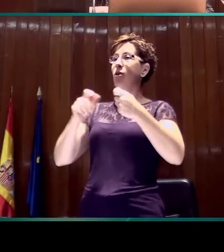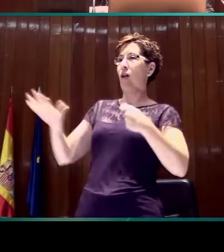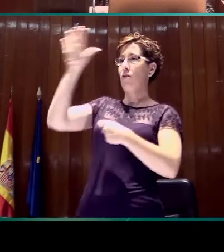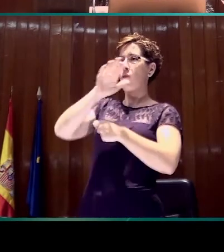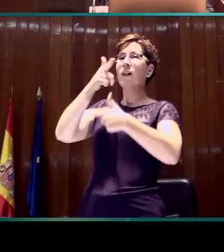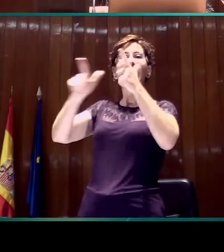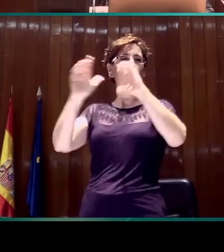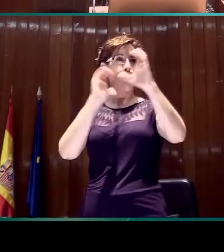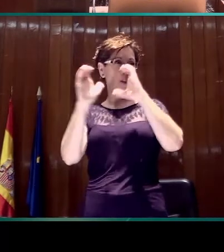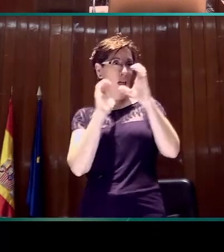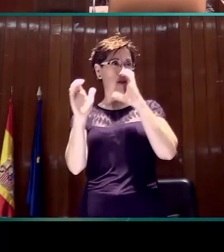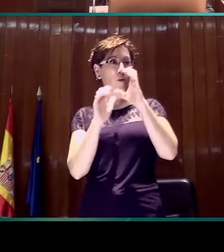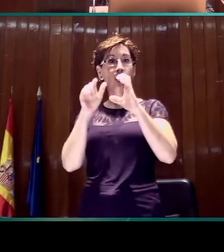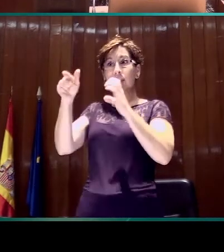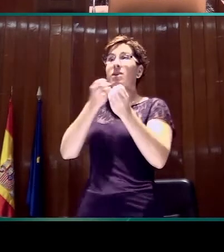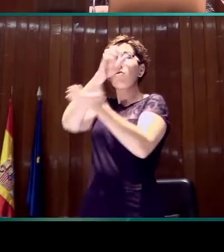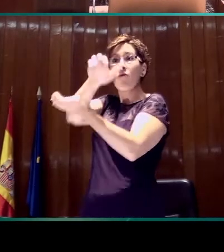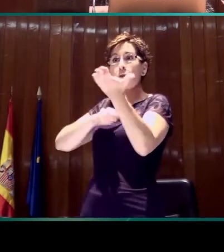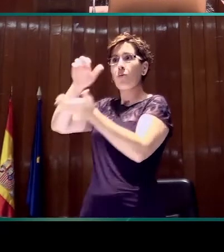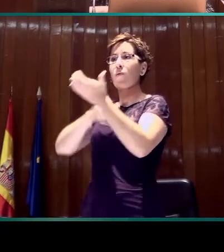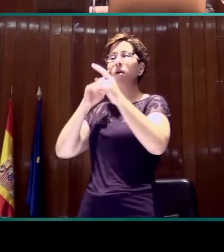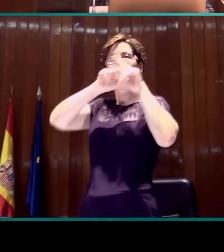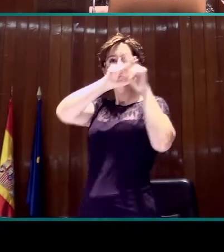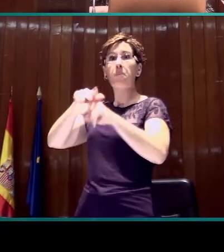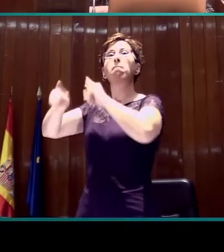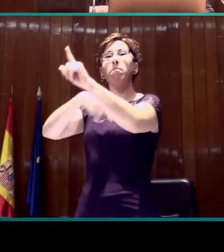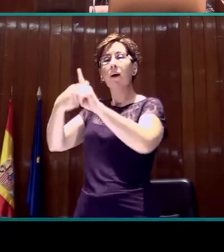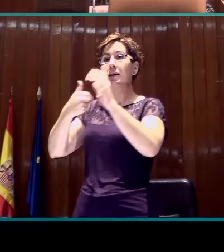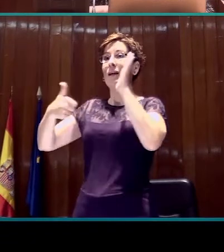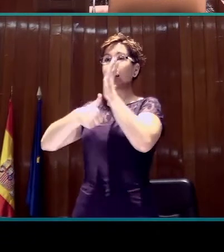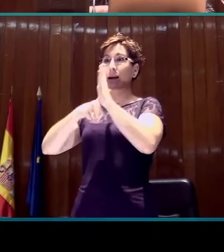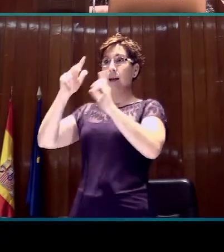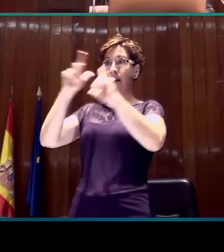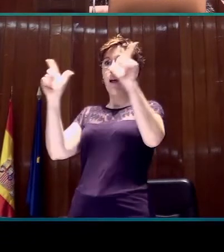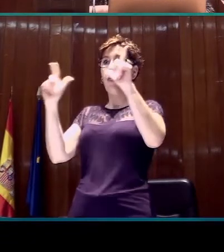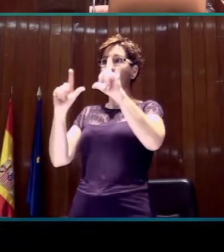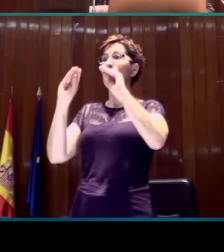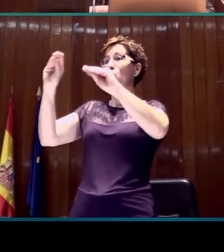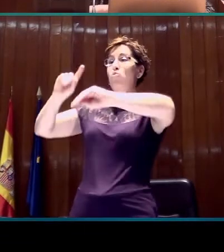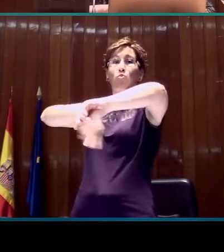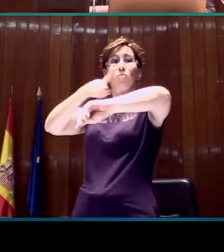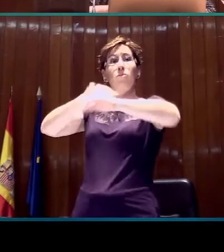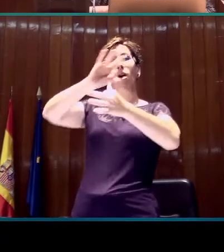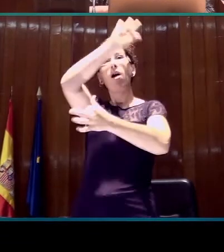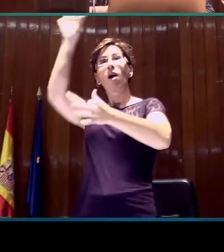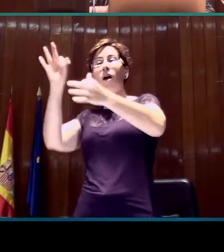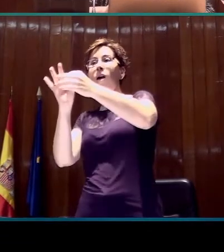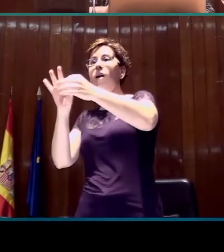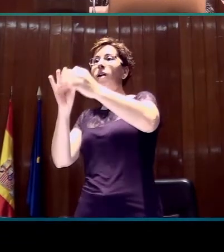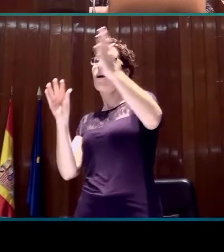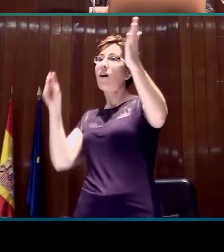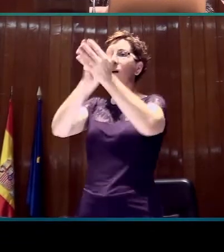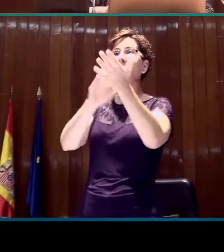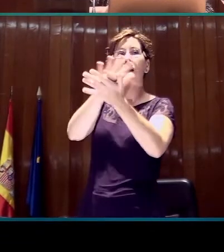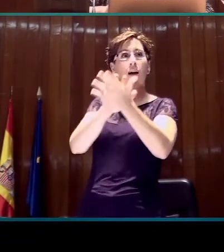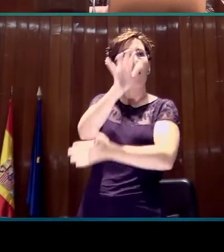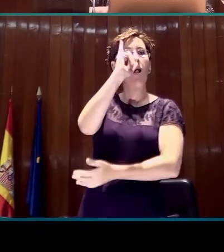describen aquellas cadenas que han incorporado servicios de accesibilidad a lo largo de sus emisiones, no solamente contemplando la lengua de signos,